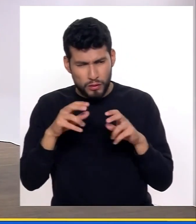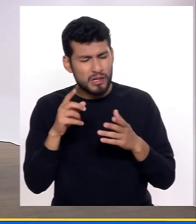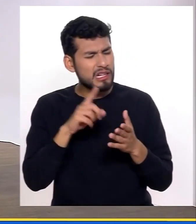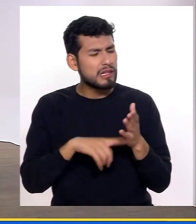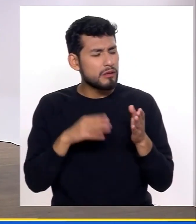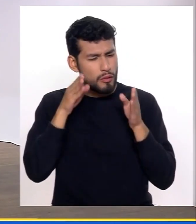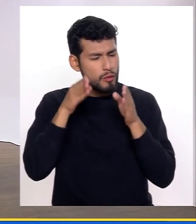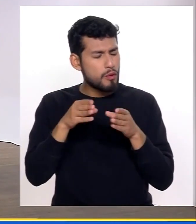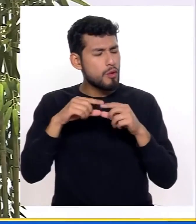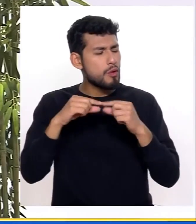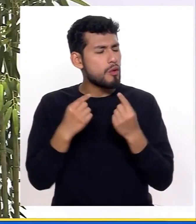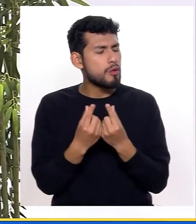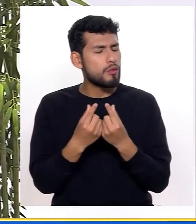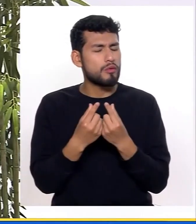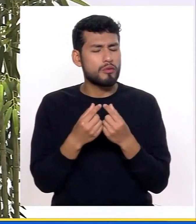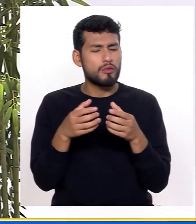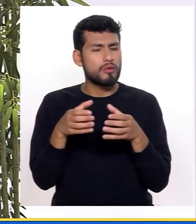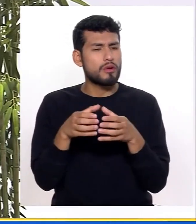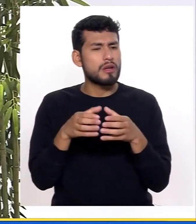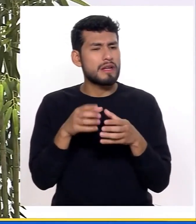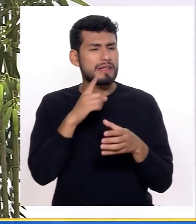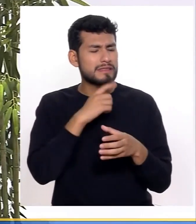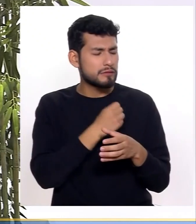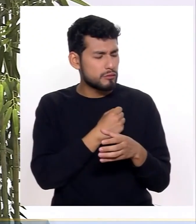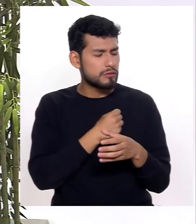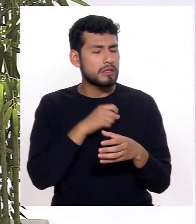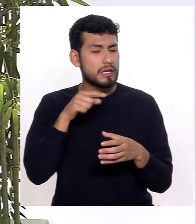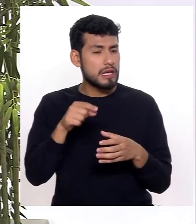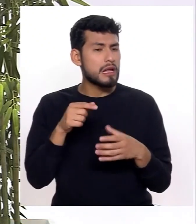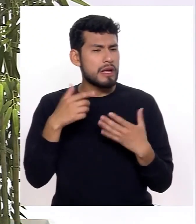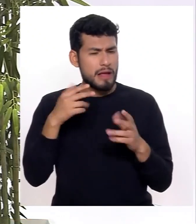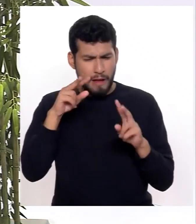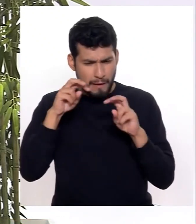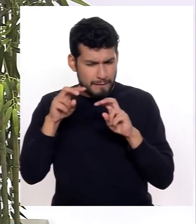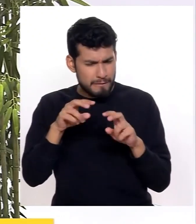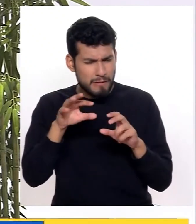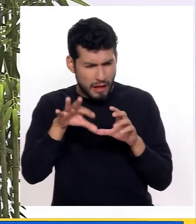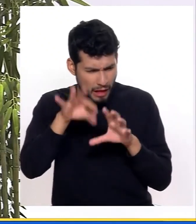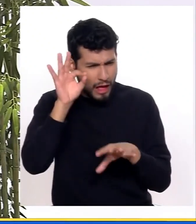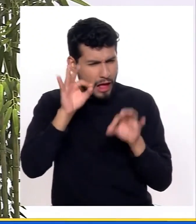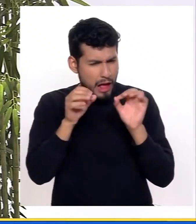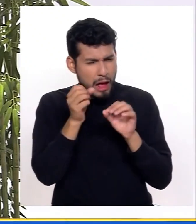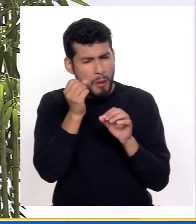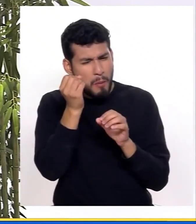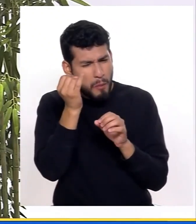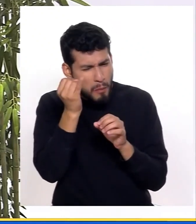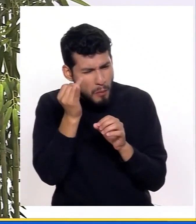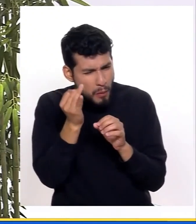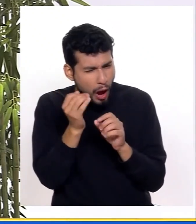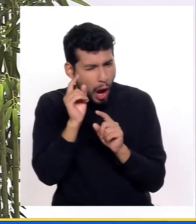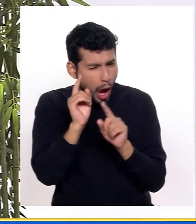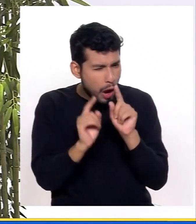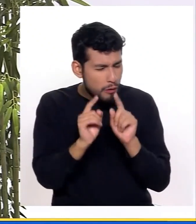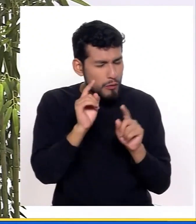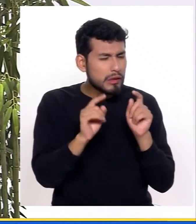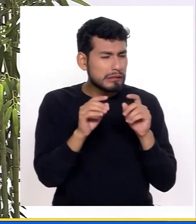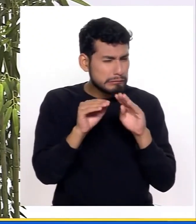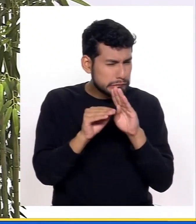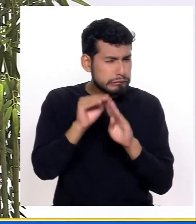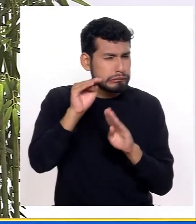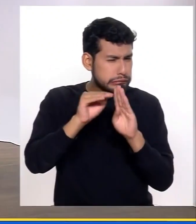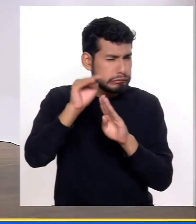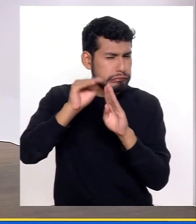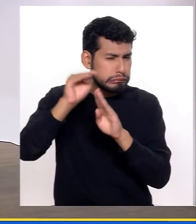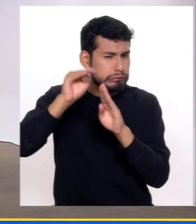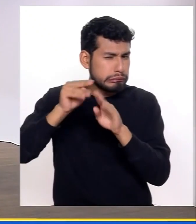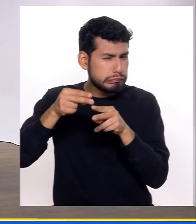el grupo de secundaria, tenían ya rasgos y altos riesgos de tener ya abuso de